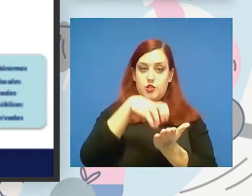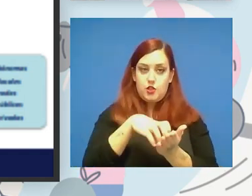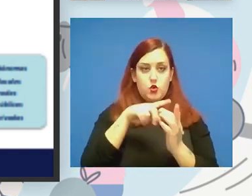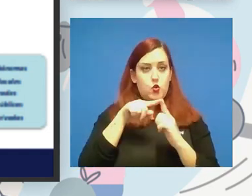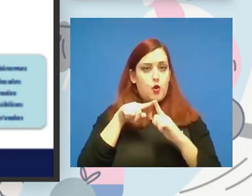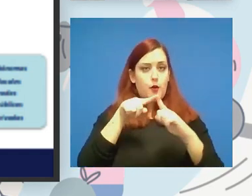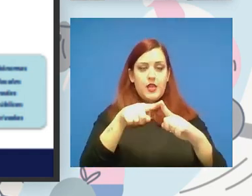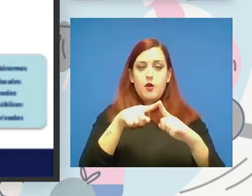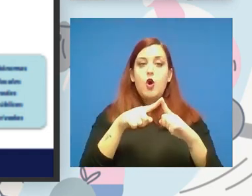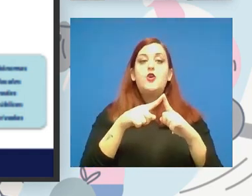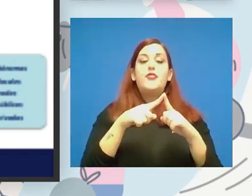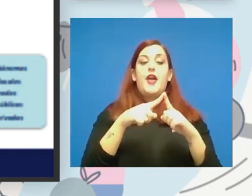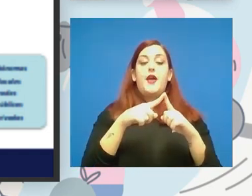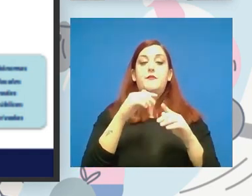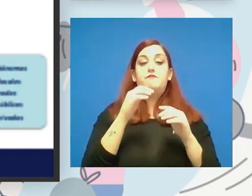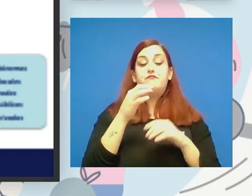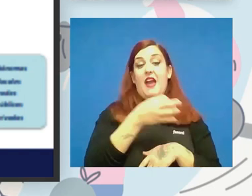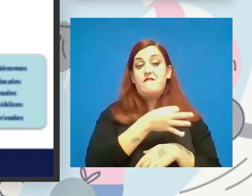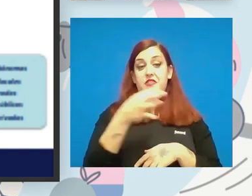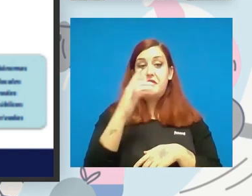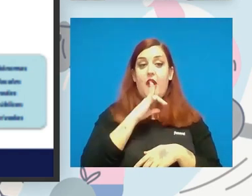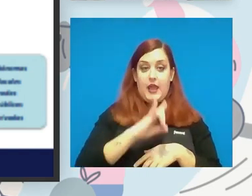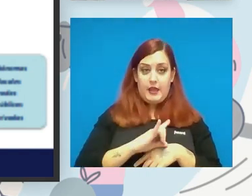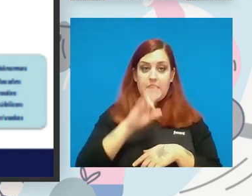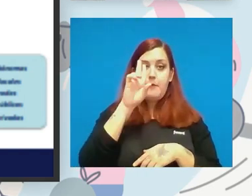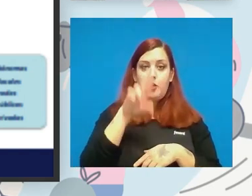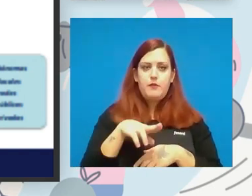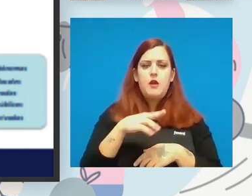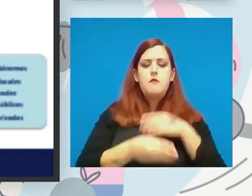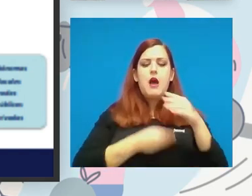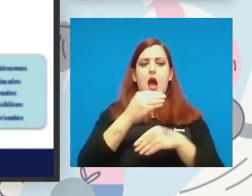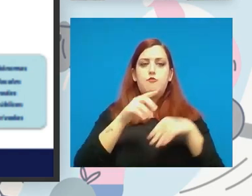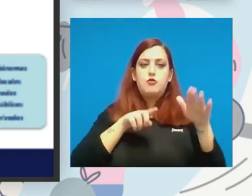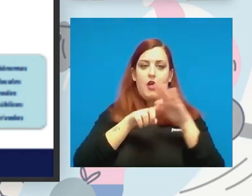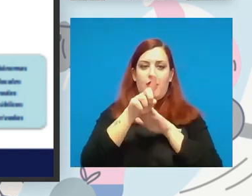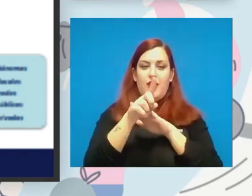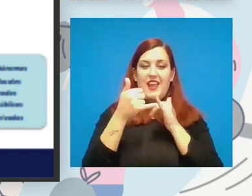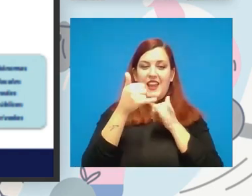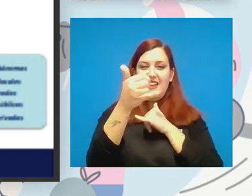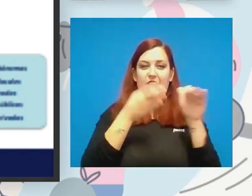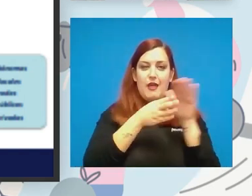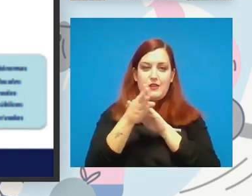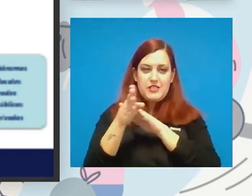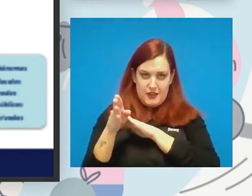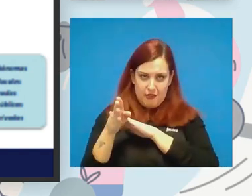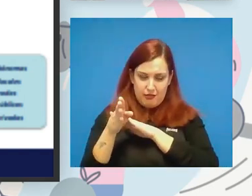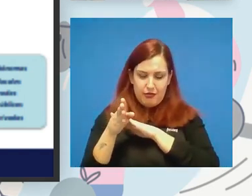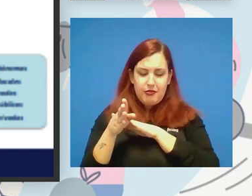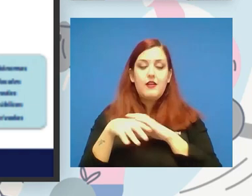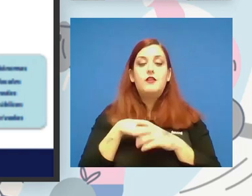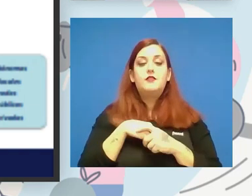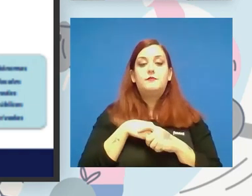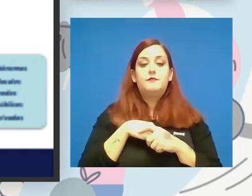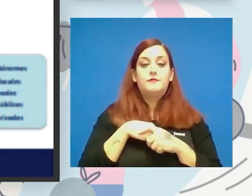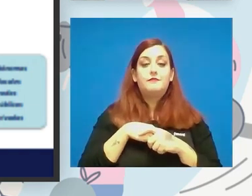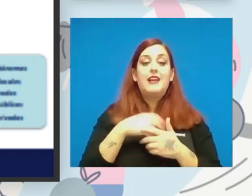eficiencia energética pero también vamos a desarrollar y mejorar también toda la línea de accesibilidad ahí